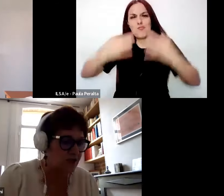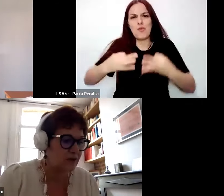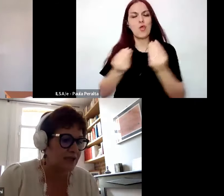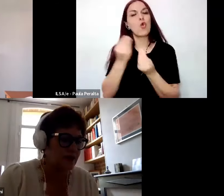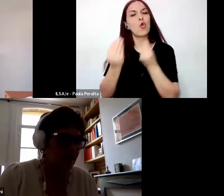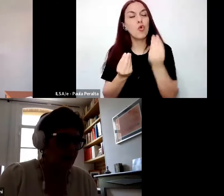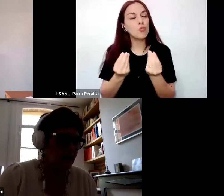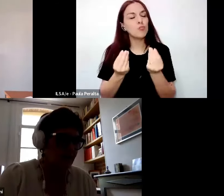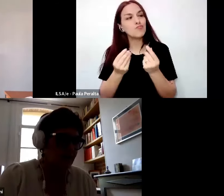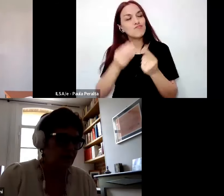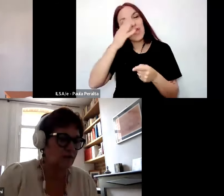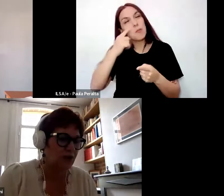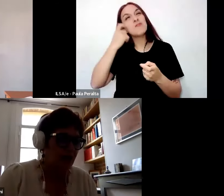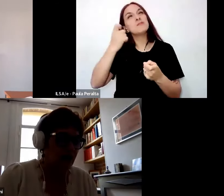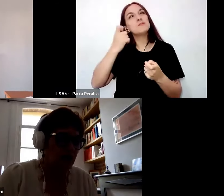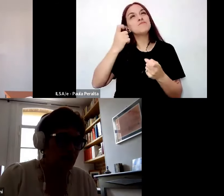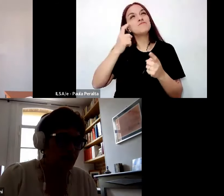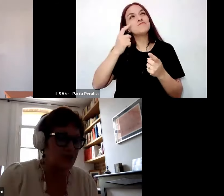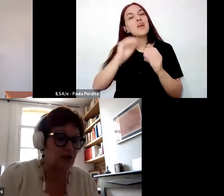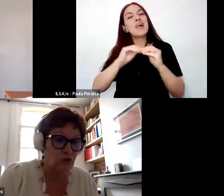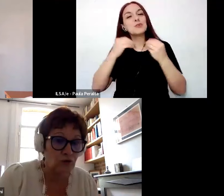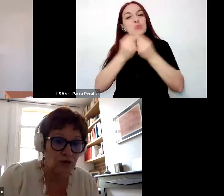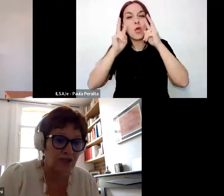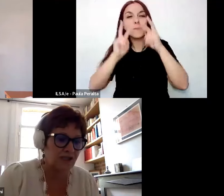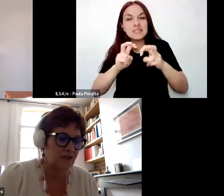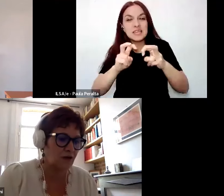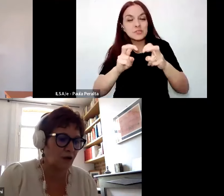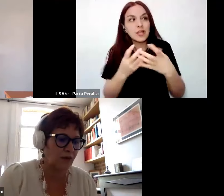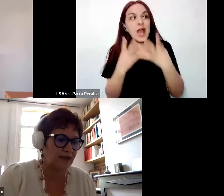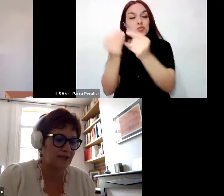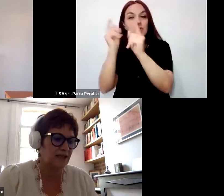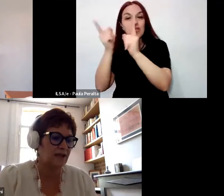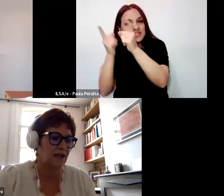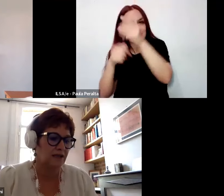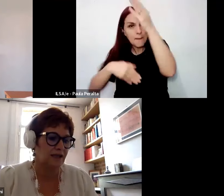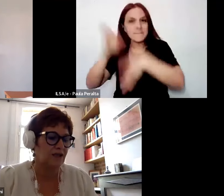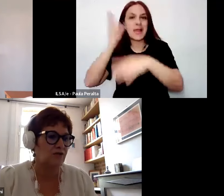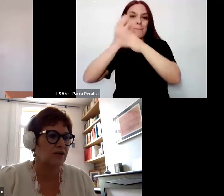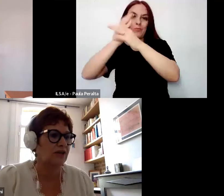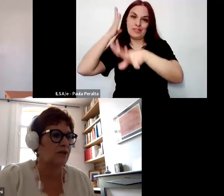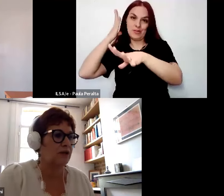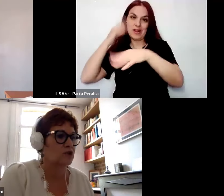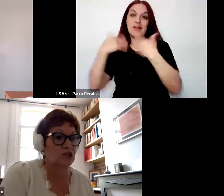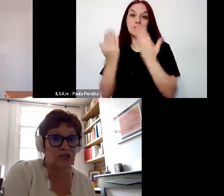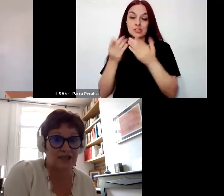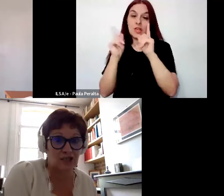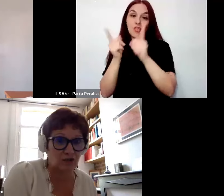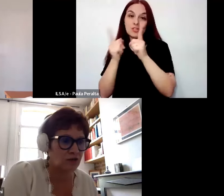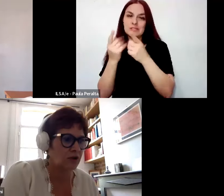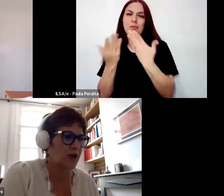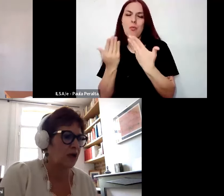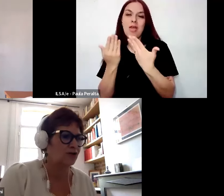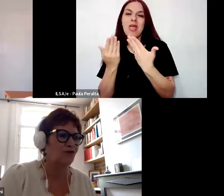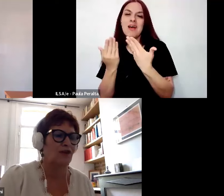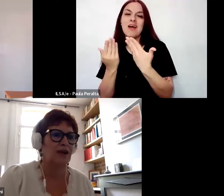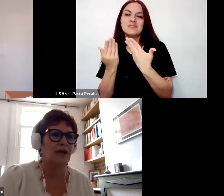que el resultado de las investigaciones profesionalicen a los docentes y que estos alimenten